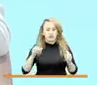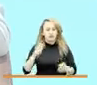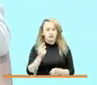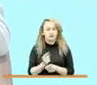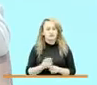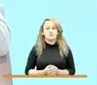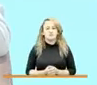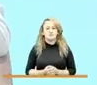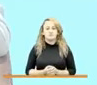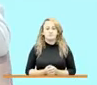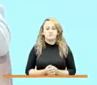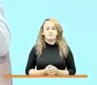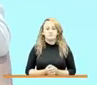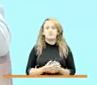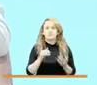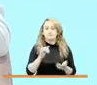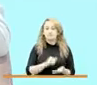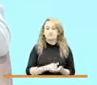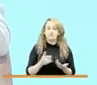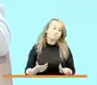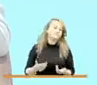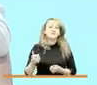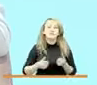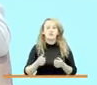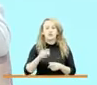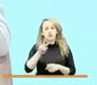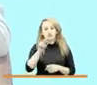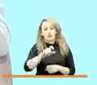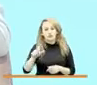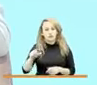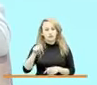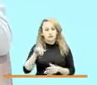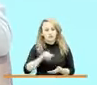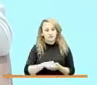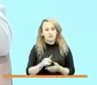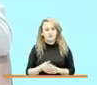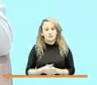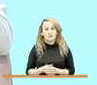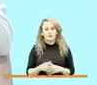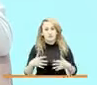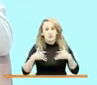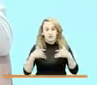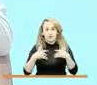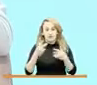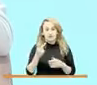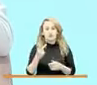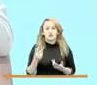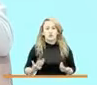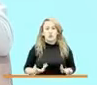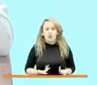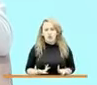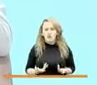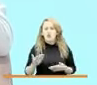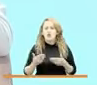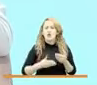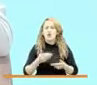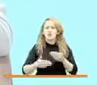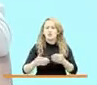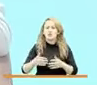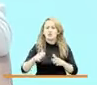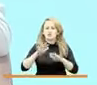y entre esos lo ha mencionado las dos personas que han tenido la oportunidad de intervenir las dos víctimas es como las direcciones